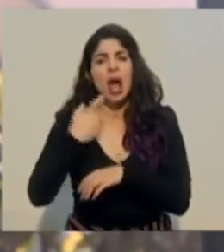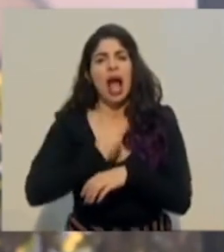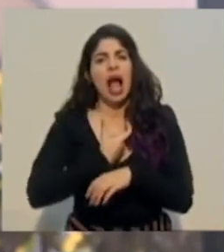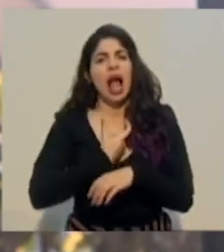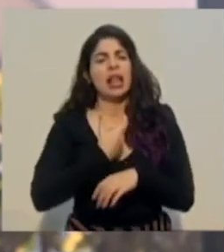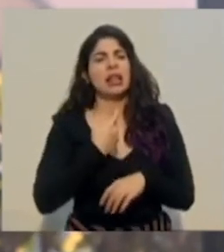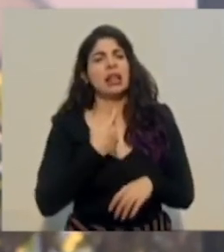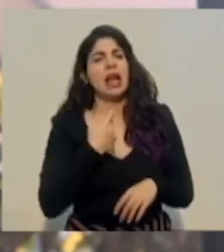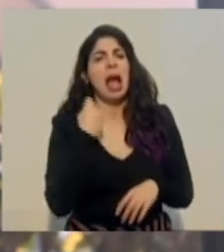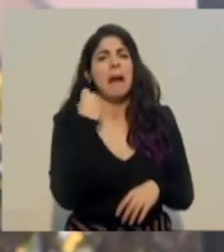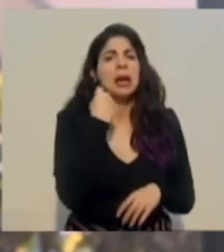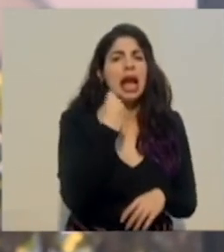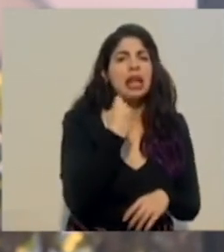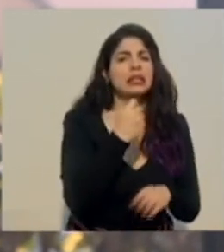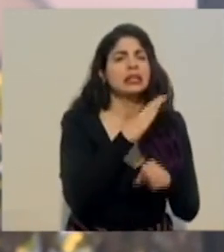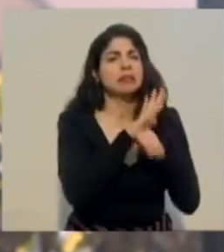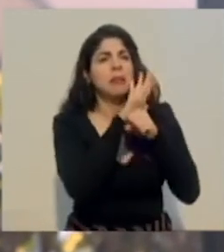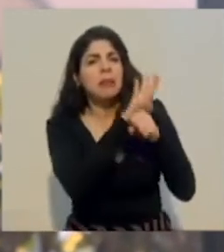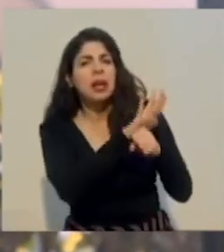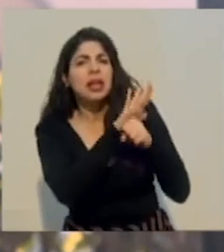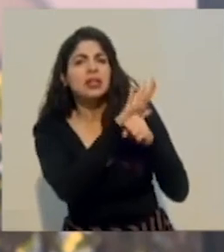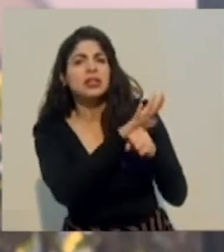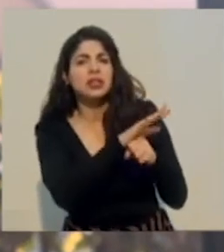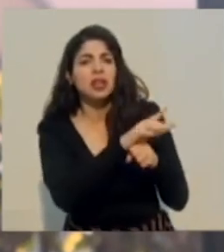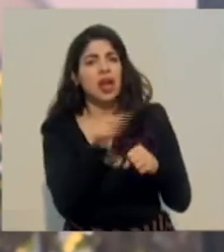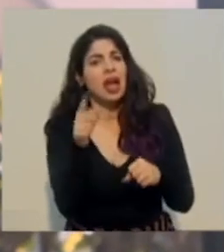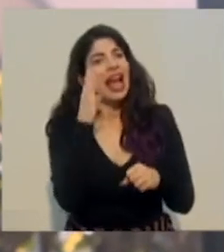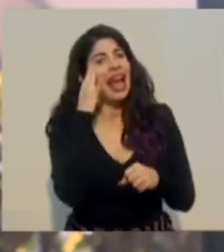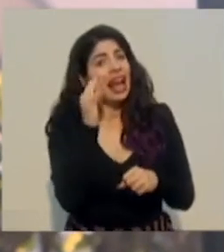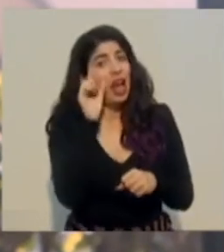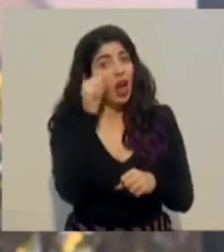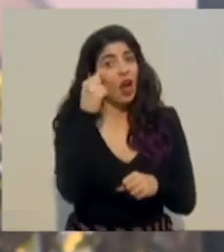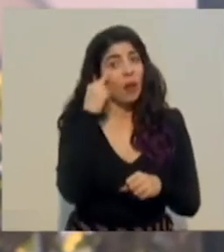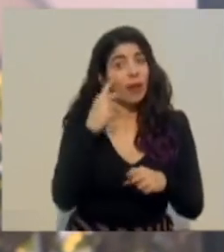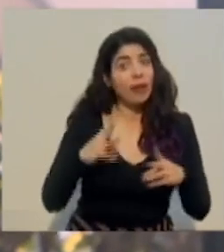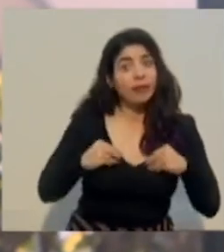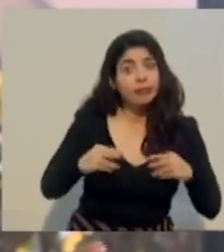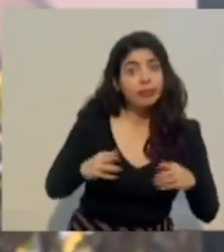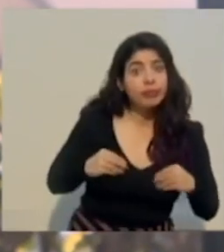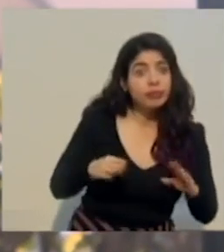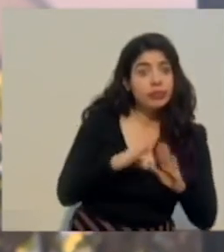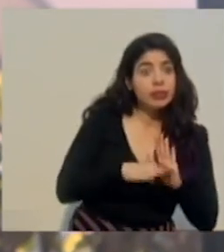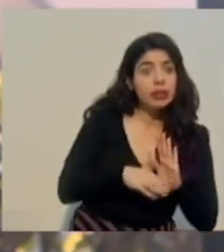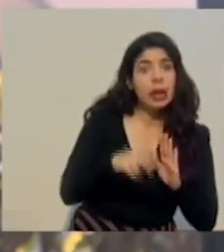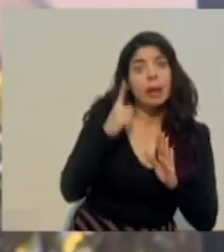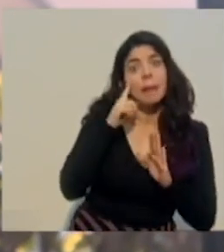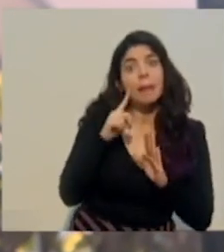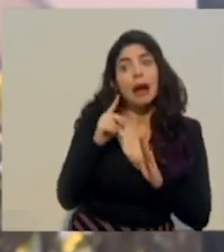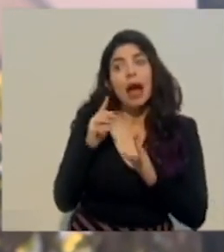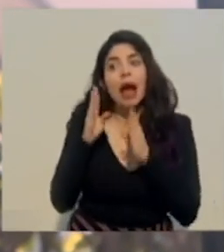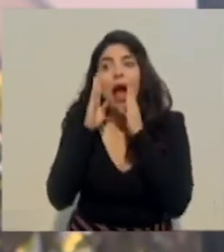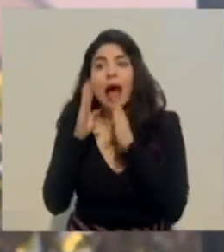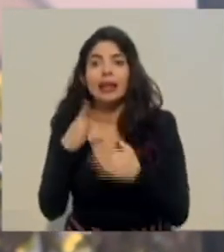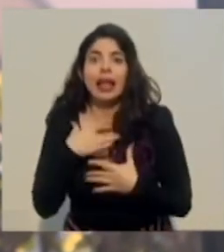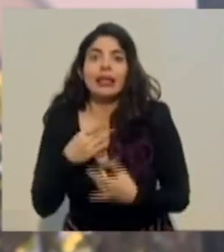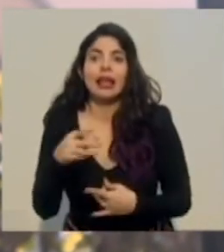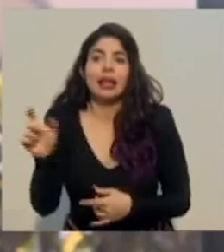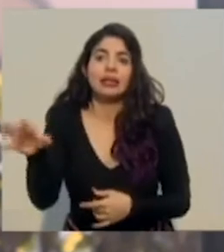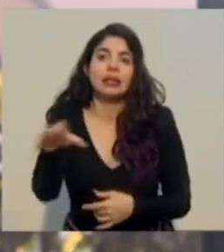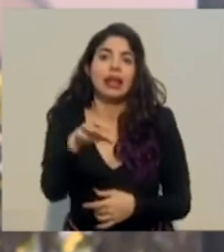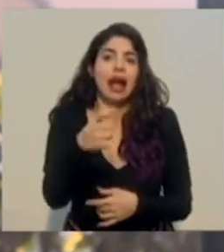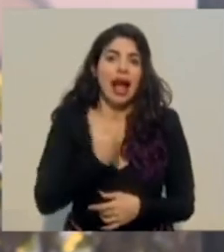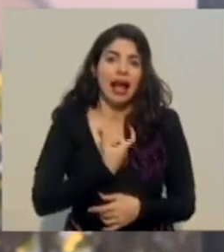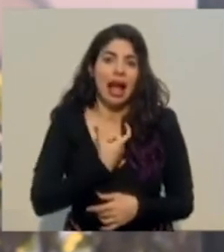cree que el gobierno está cediendo a una serie de medidas para atender esos intereses particulares. ¿Cuál es la posición frente a